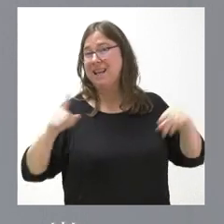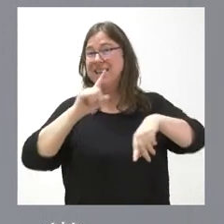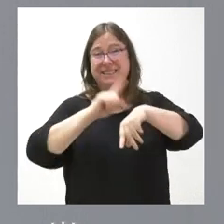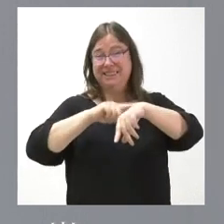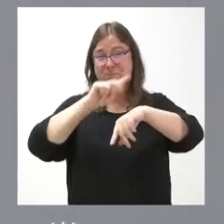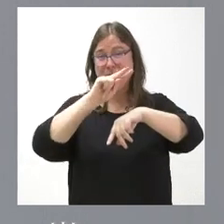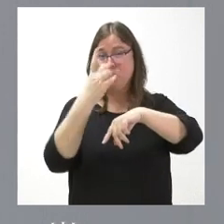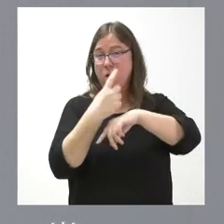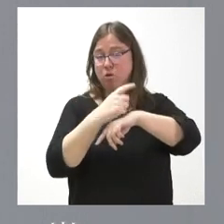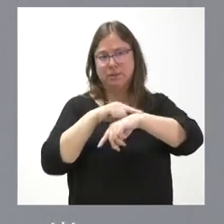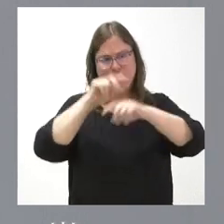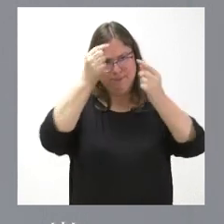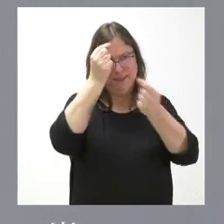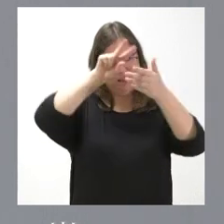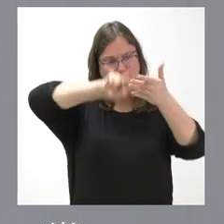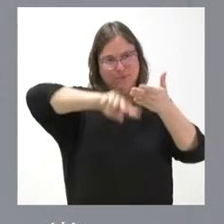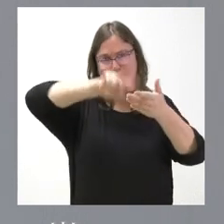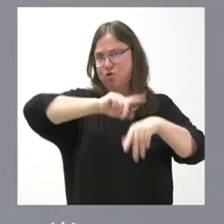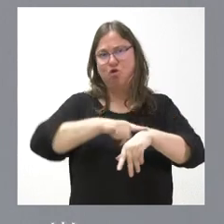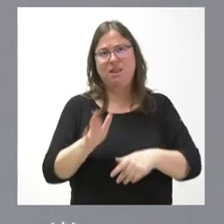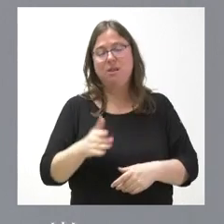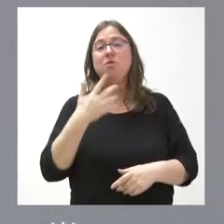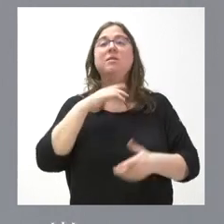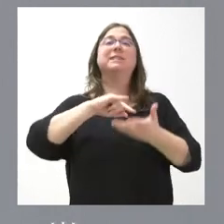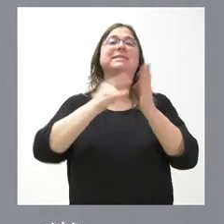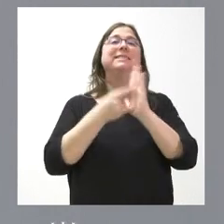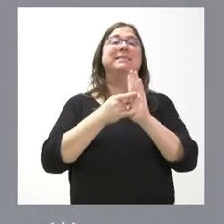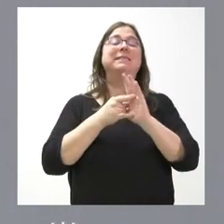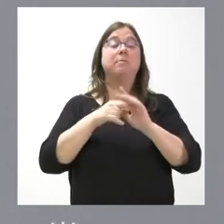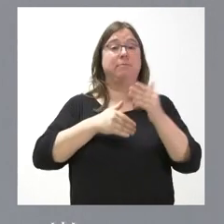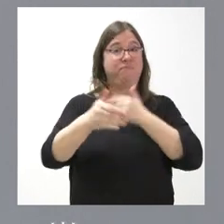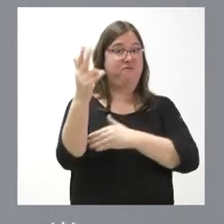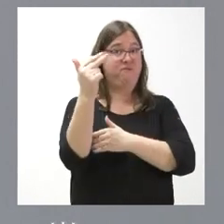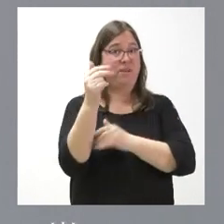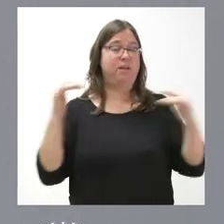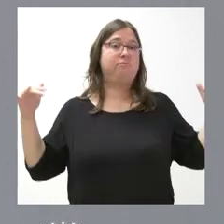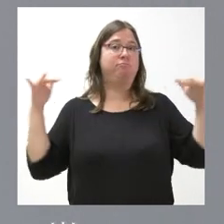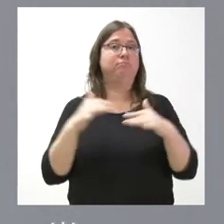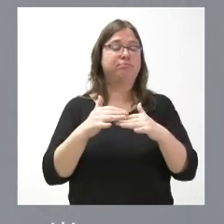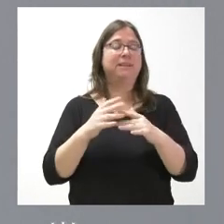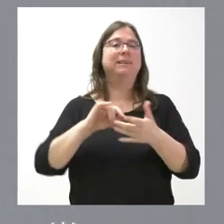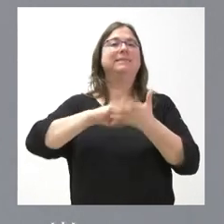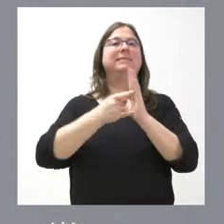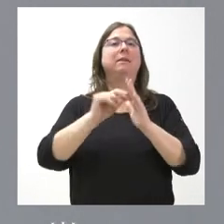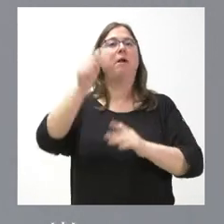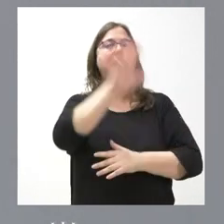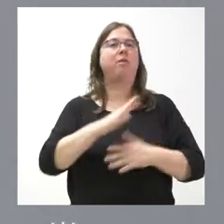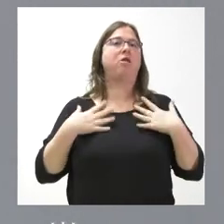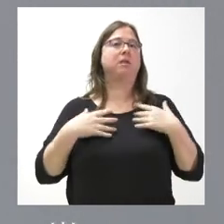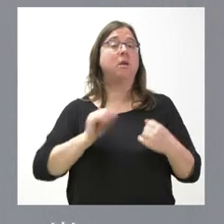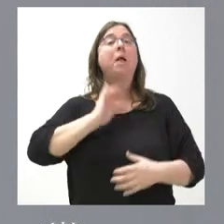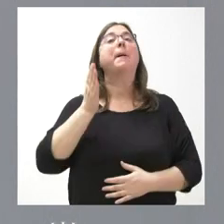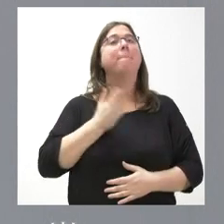detalle. Hay un Consejo Interterritorial del Sistema Nacional de Salud este viernes. Yo creo que habrá oportunidad mañana, por tanto, para verlo, para